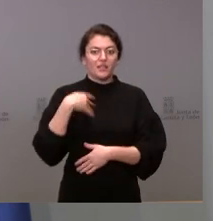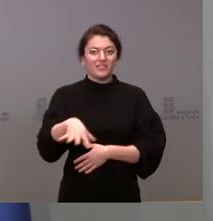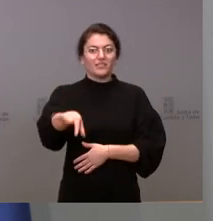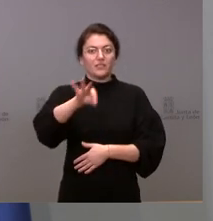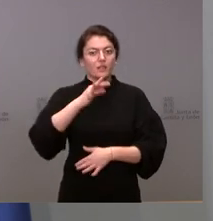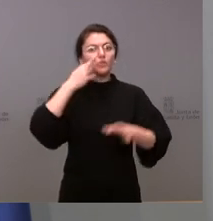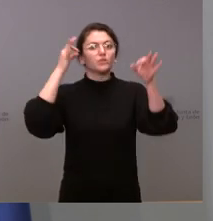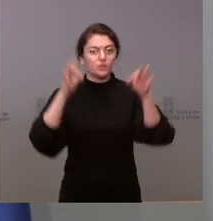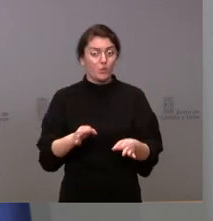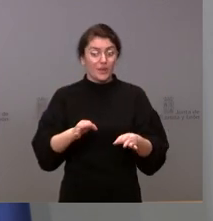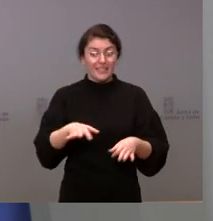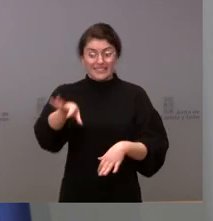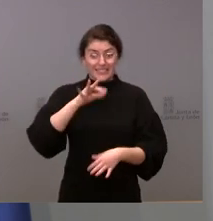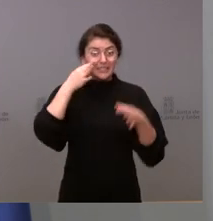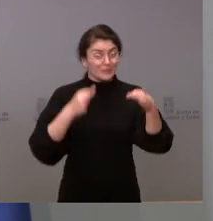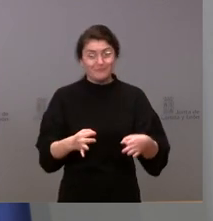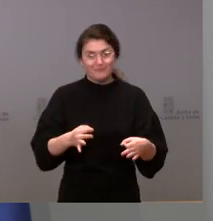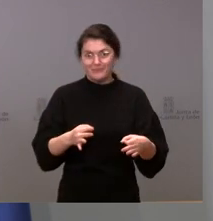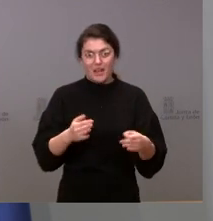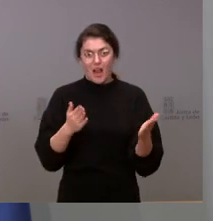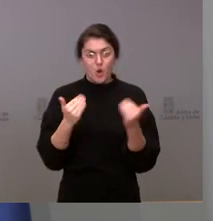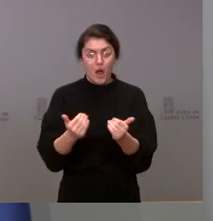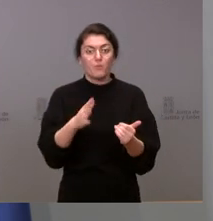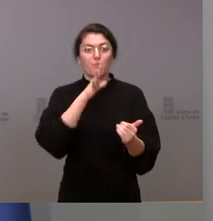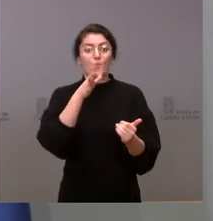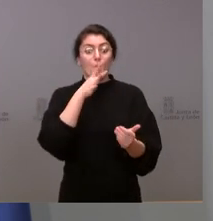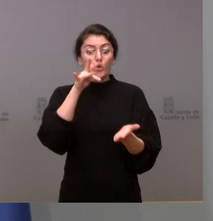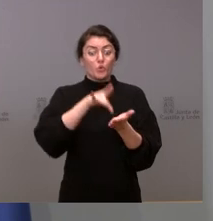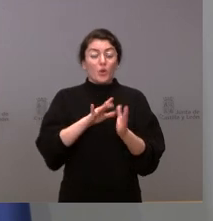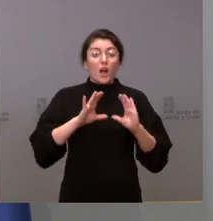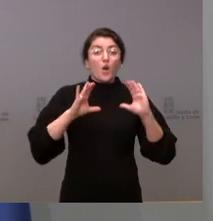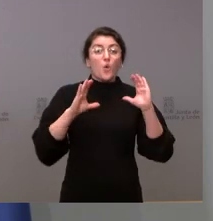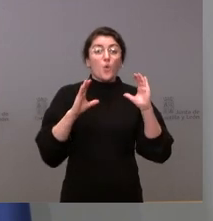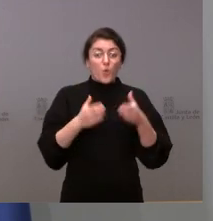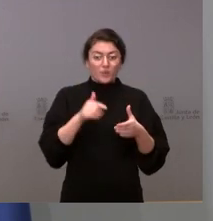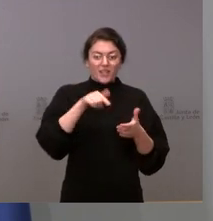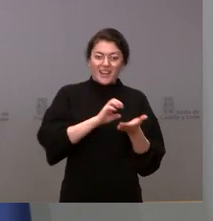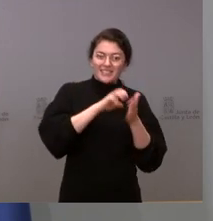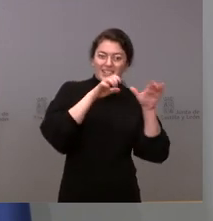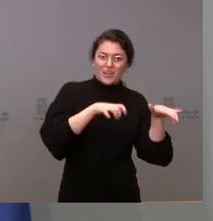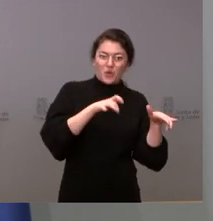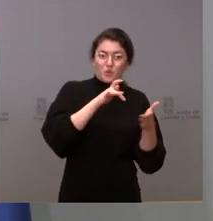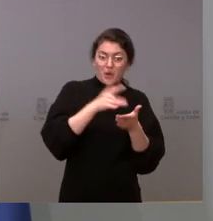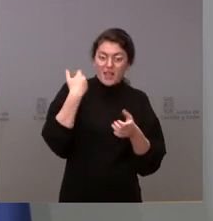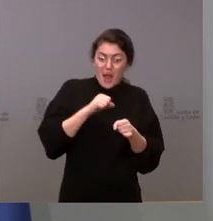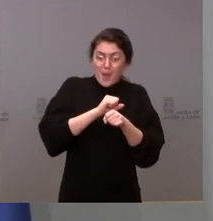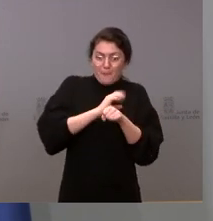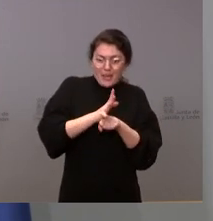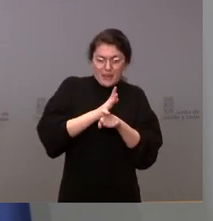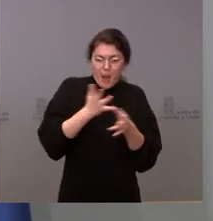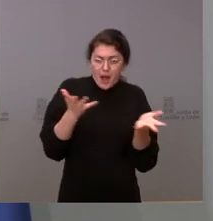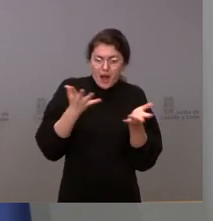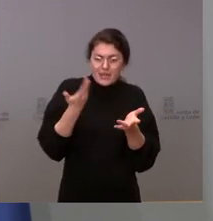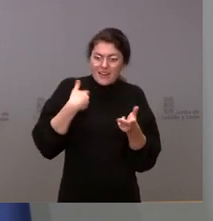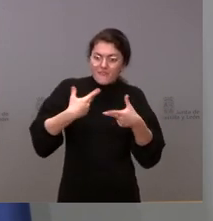no se produjo porque también la Junta de Castilla y León cuando aquella incidencia de la pandemia en su estado más grave finalizó pues retiró